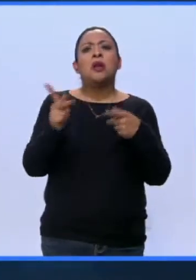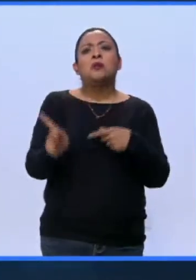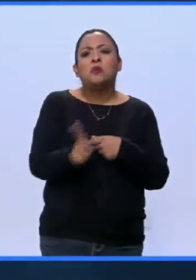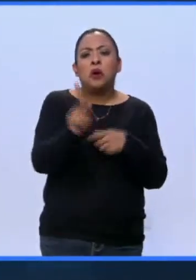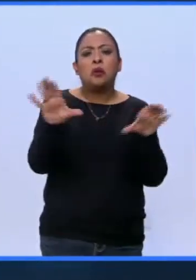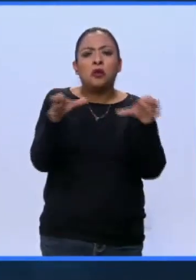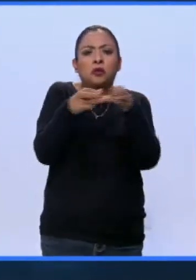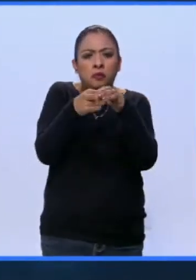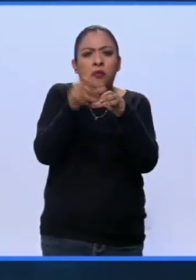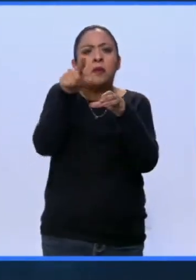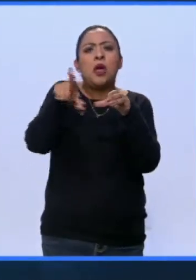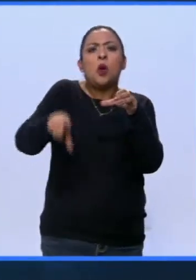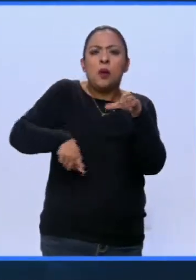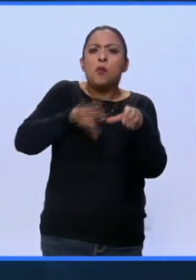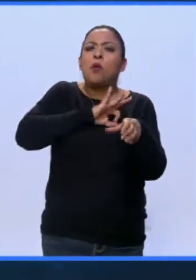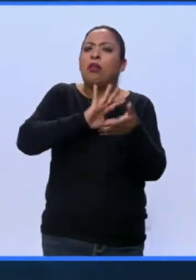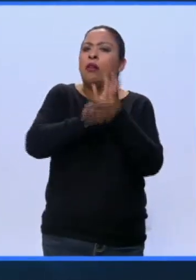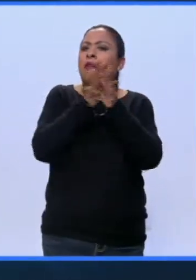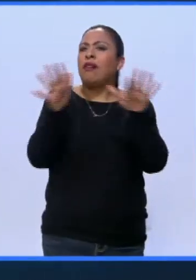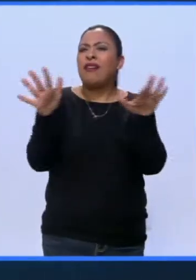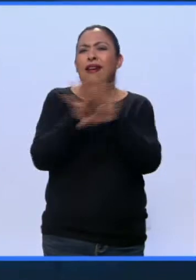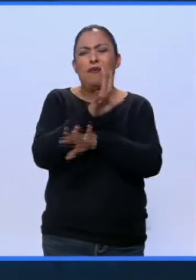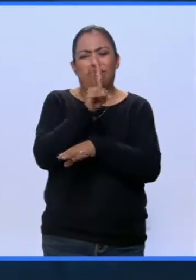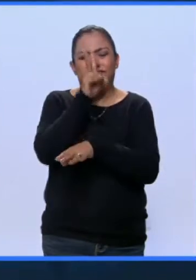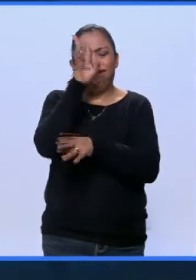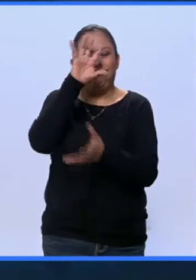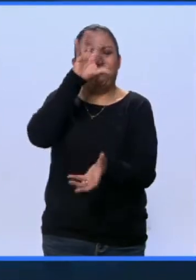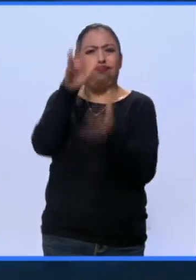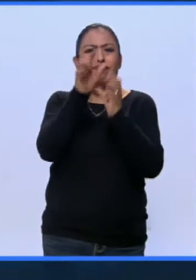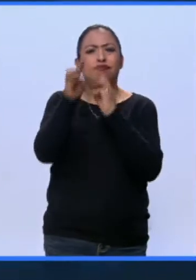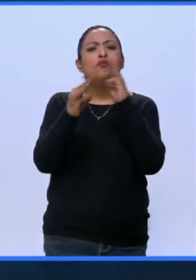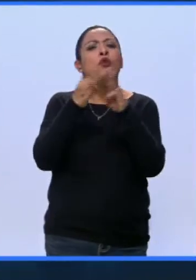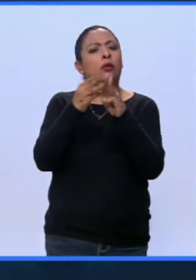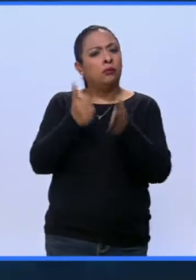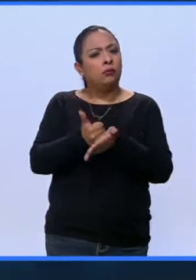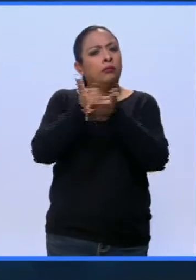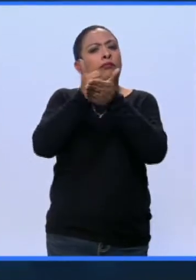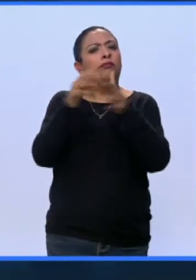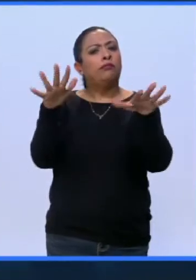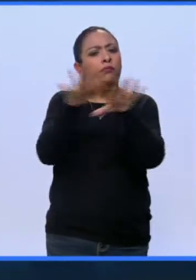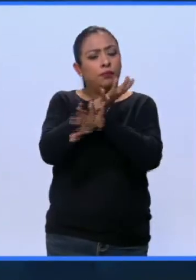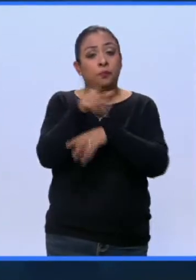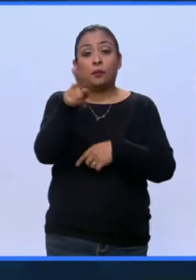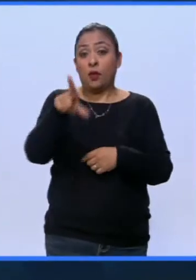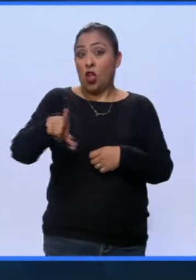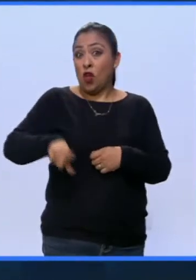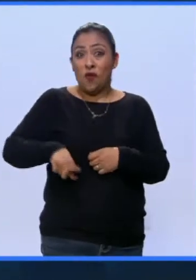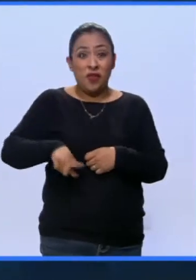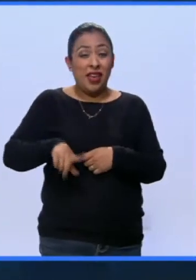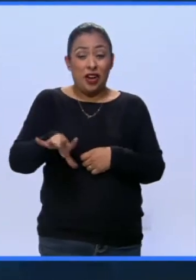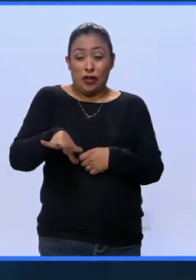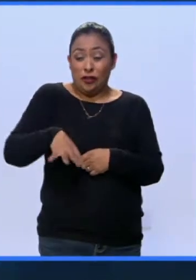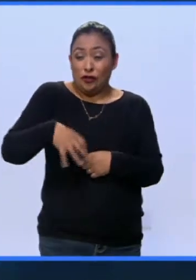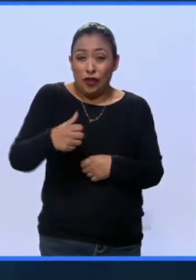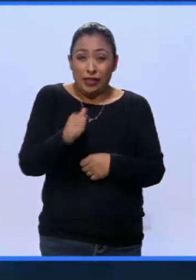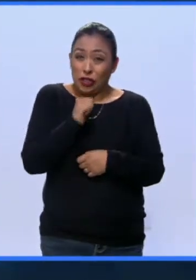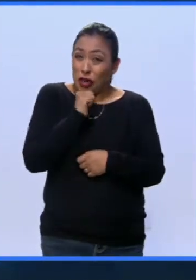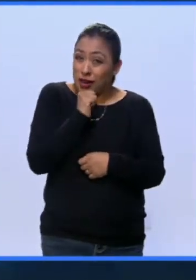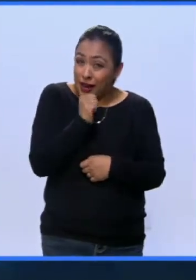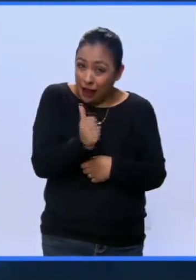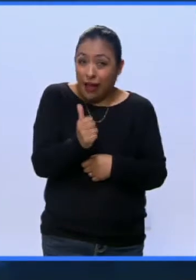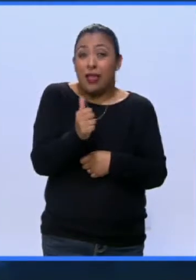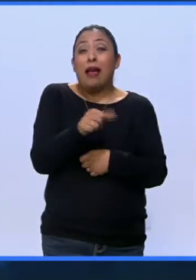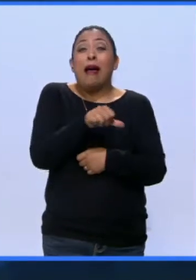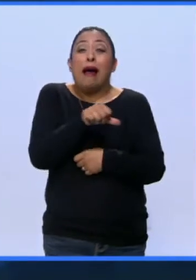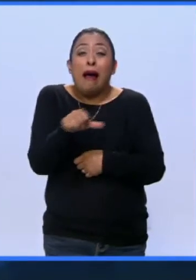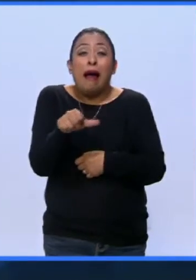y el Estado puedan cambiar el curso de la violencia a nivel mundial. Si el Estado no hace un esfuerzo por